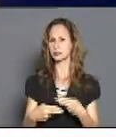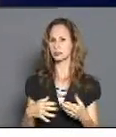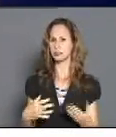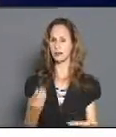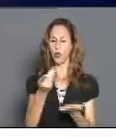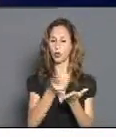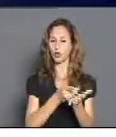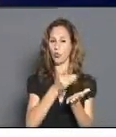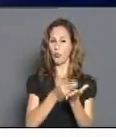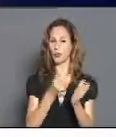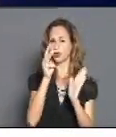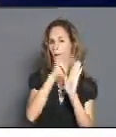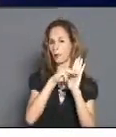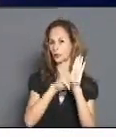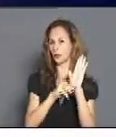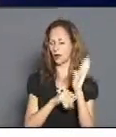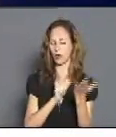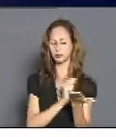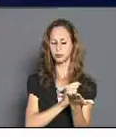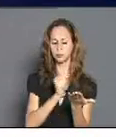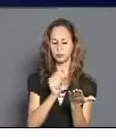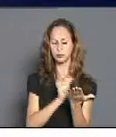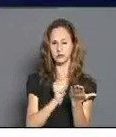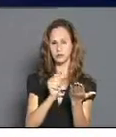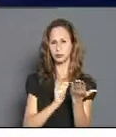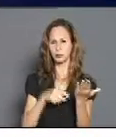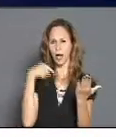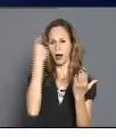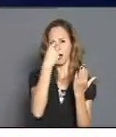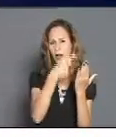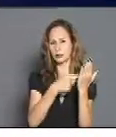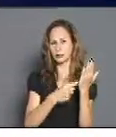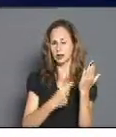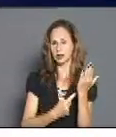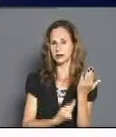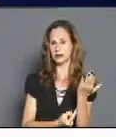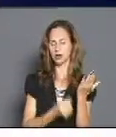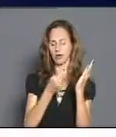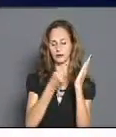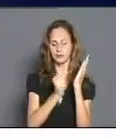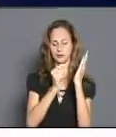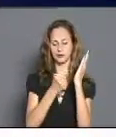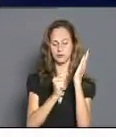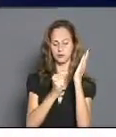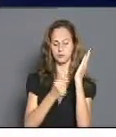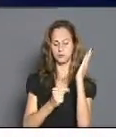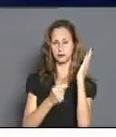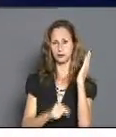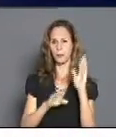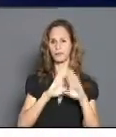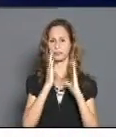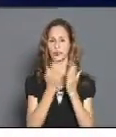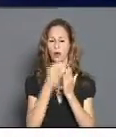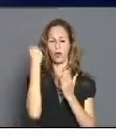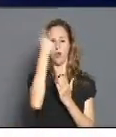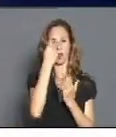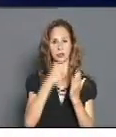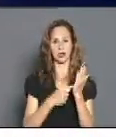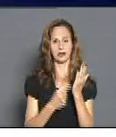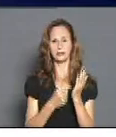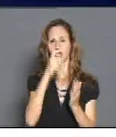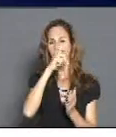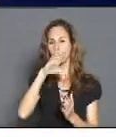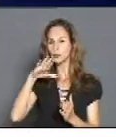documento metodológico con elementos caracterizadores que complementaron las caracterizaciones que se le hacen a todos nuestros niños,